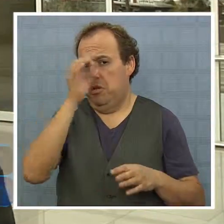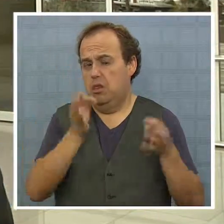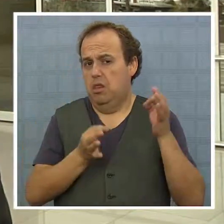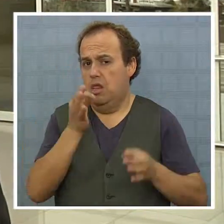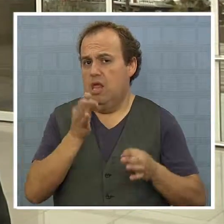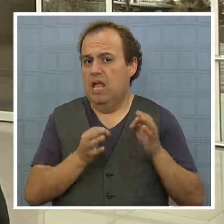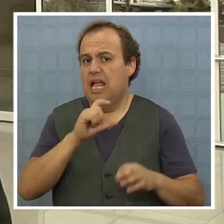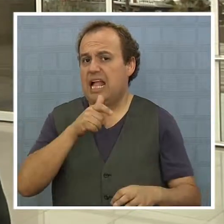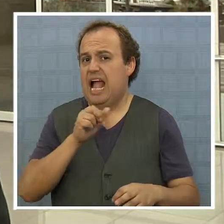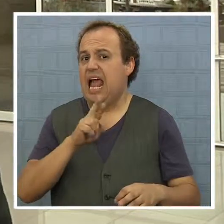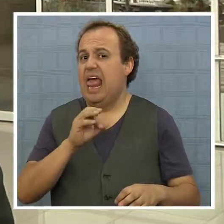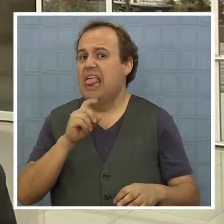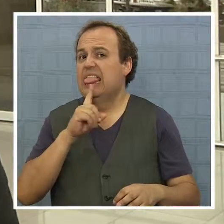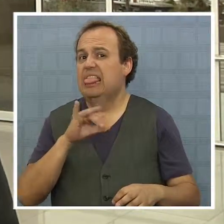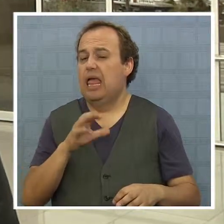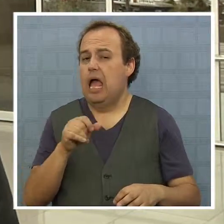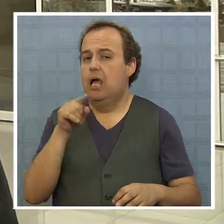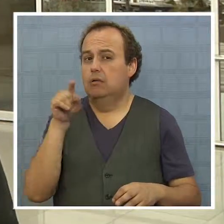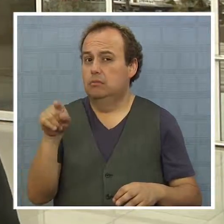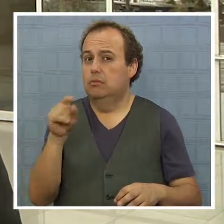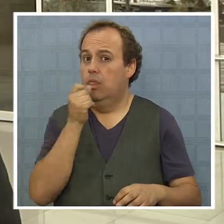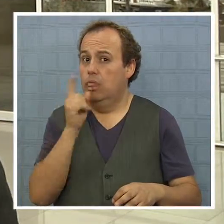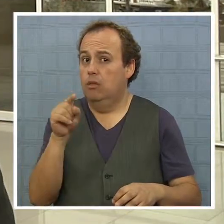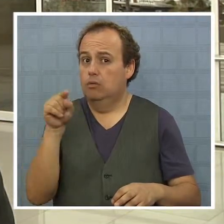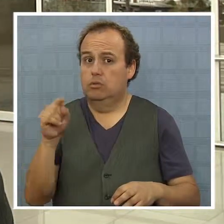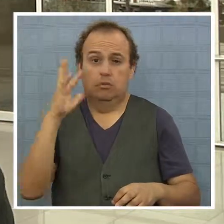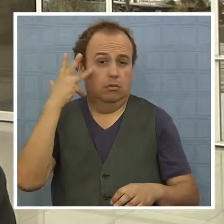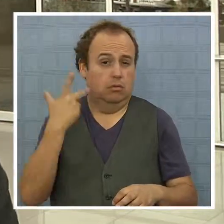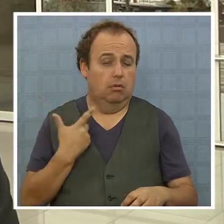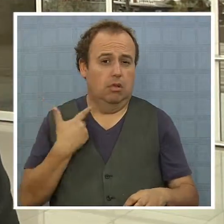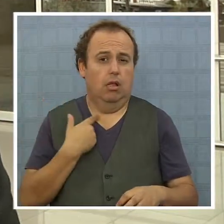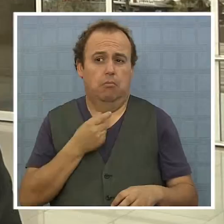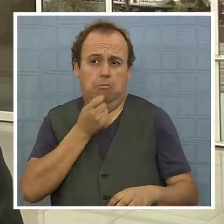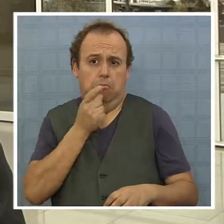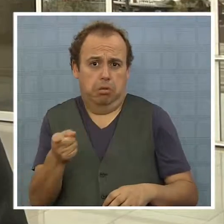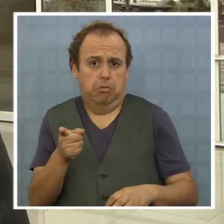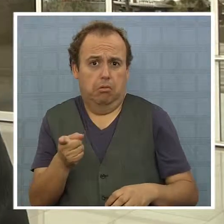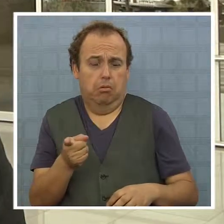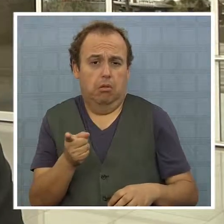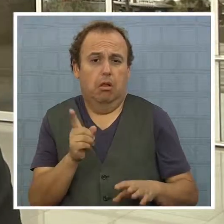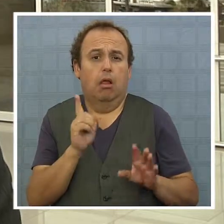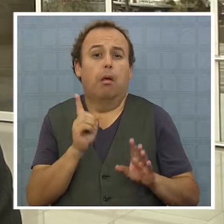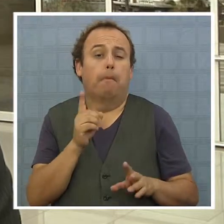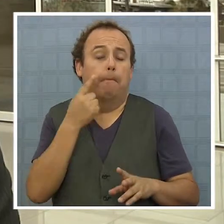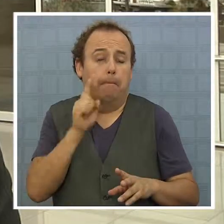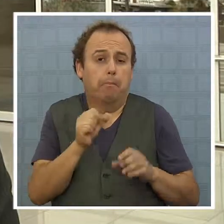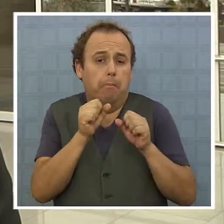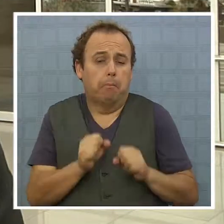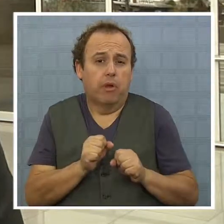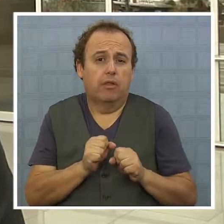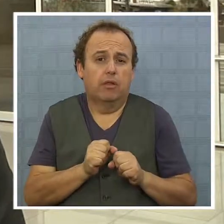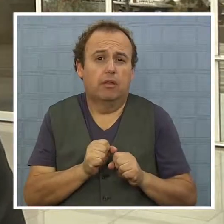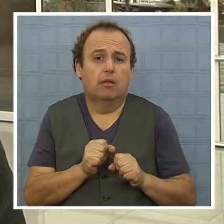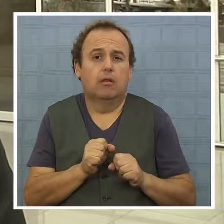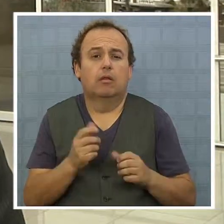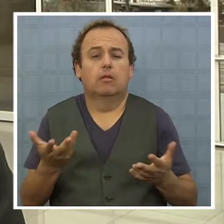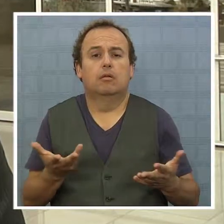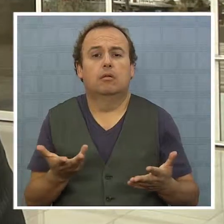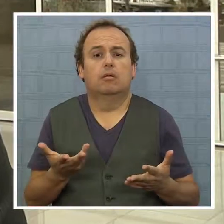del tribunal de garantía estimó que la imputada, pese a los cargos que se le imputan, podía cumplir